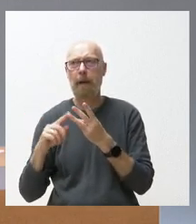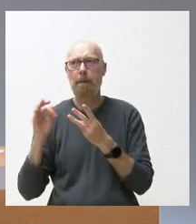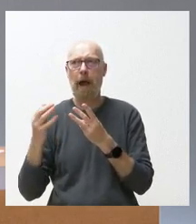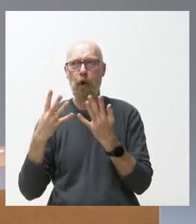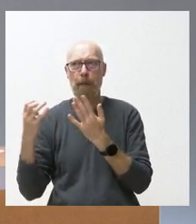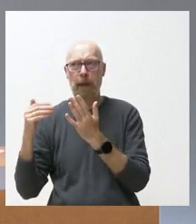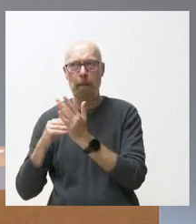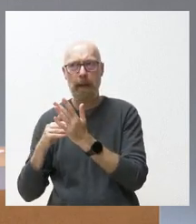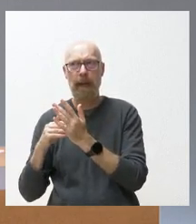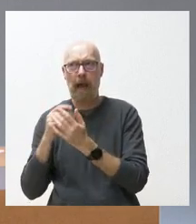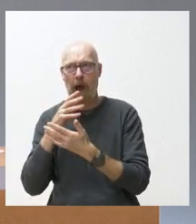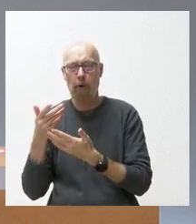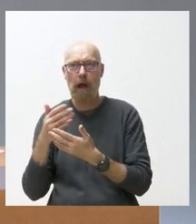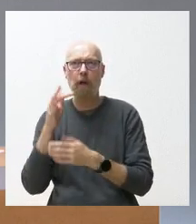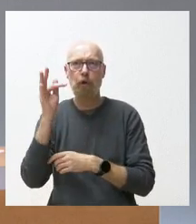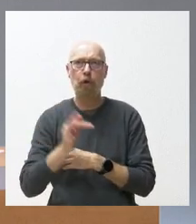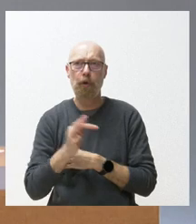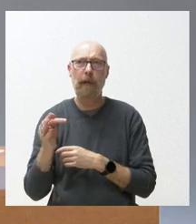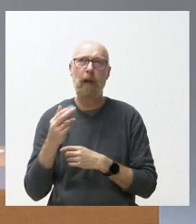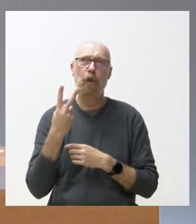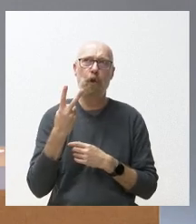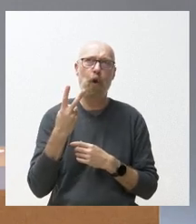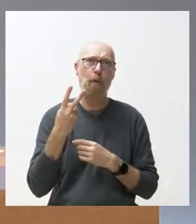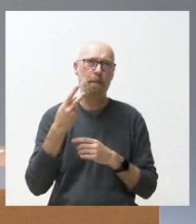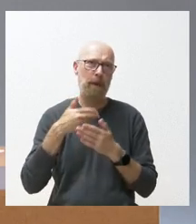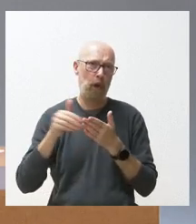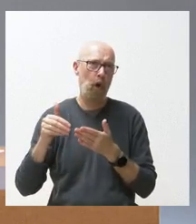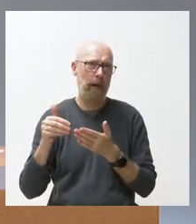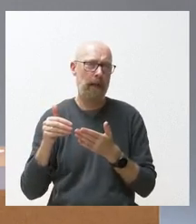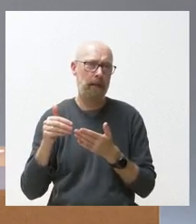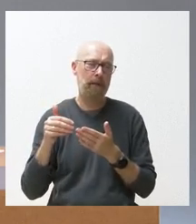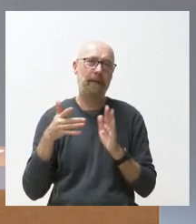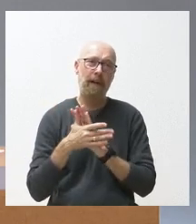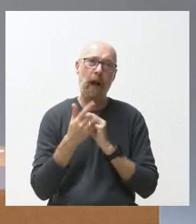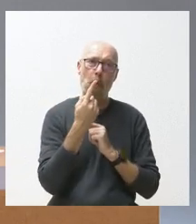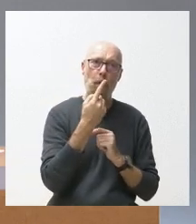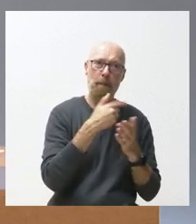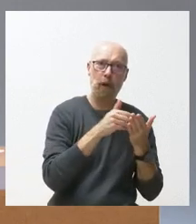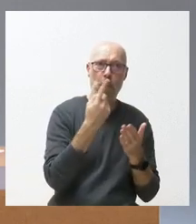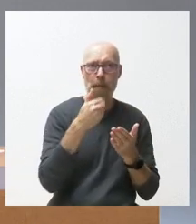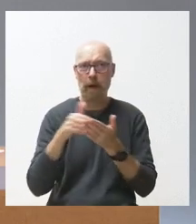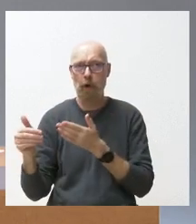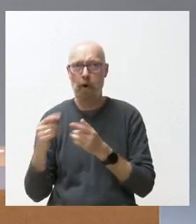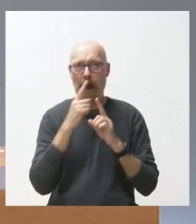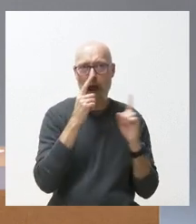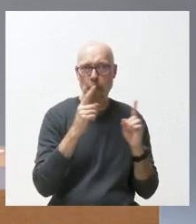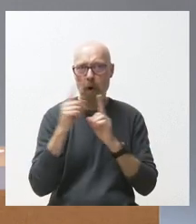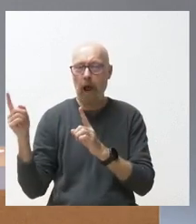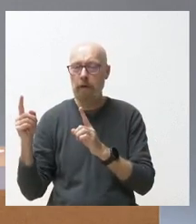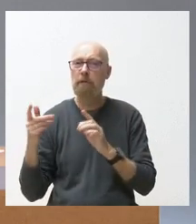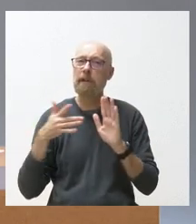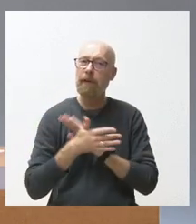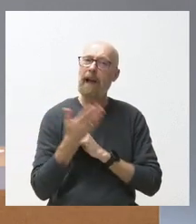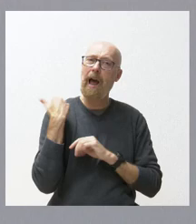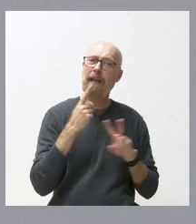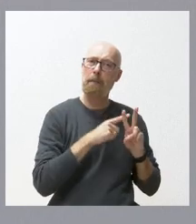que me sale una suma de 2,1 millones en torno al millón de euros anual ¿con esto se habría repuesto ya todo lo que recortó Vox?